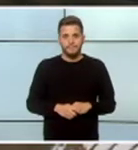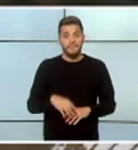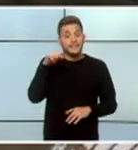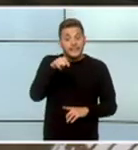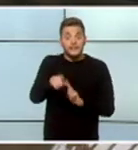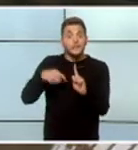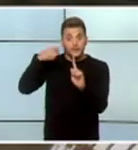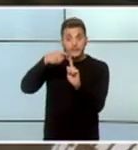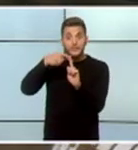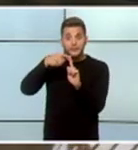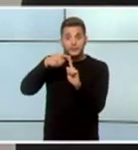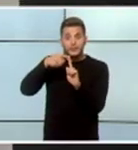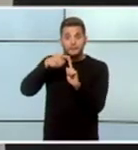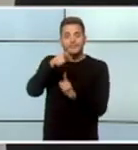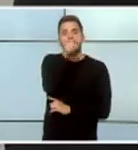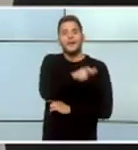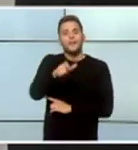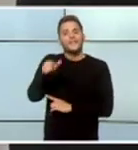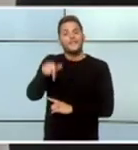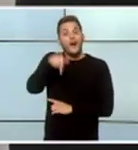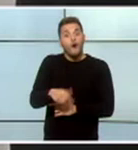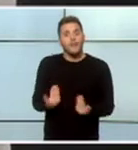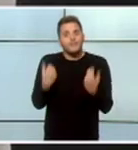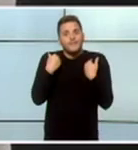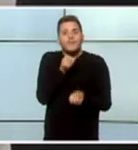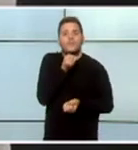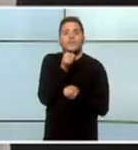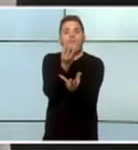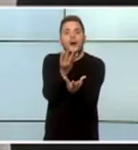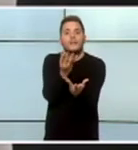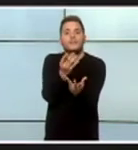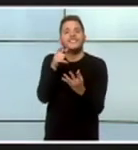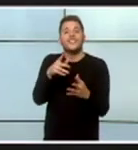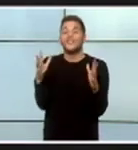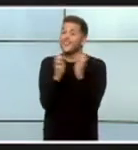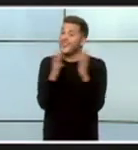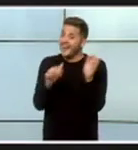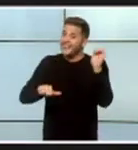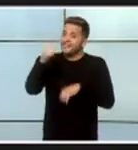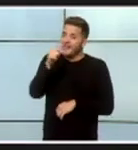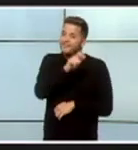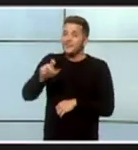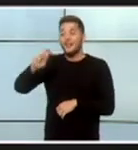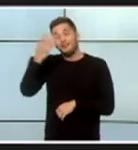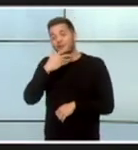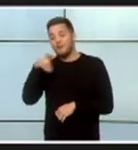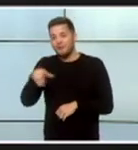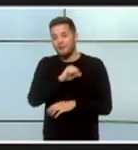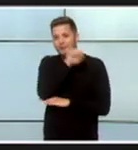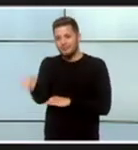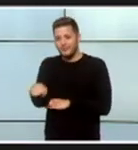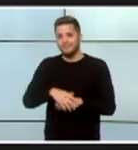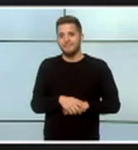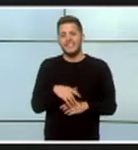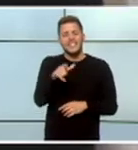objetivo... ...quienes han dirigido hoy el mensaje... ...tienen más ganas que muchos que yo conozco... ...son gente que empuja...